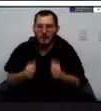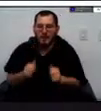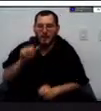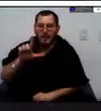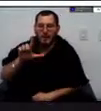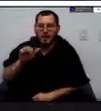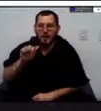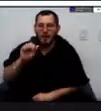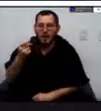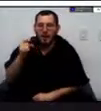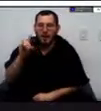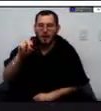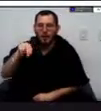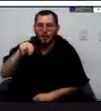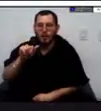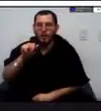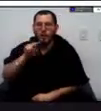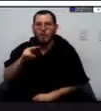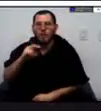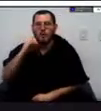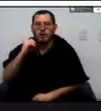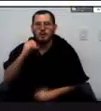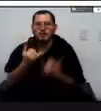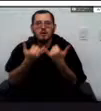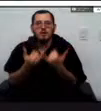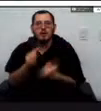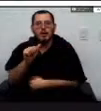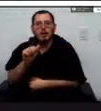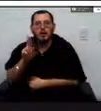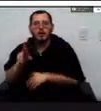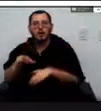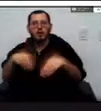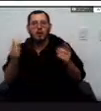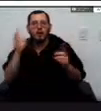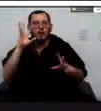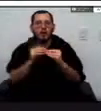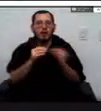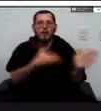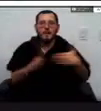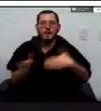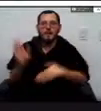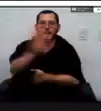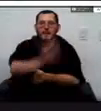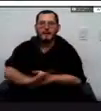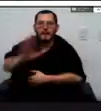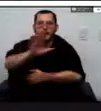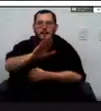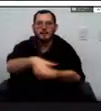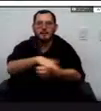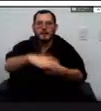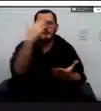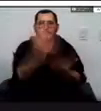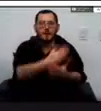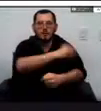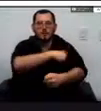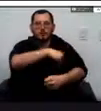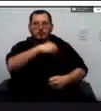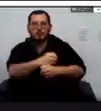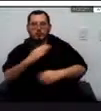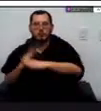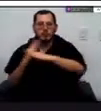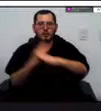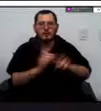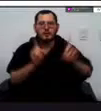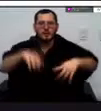se basa la ERE de acuerdo al plan departamental de gestión del riesgo que a su vez viene articulado